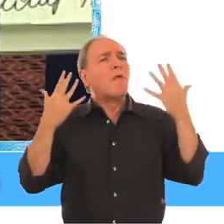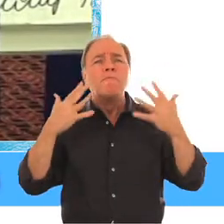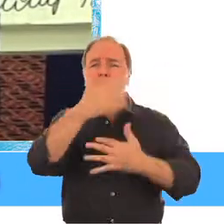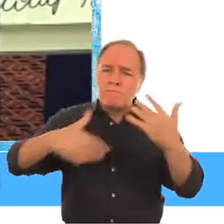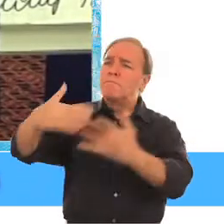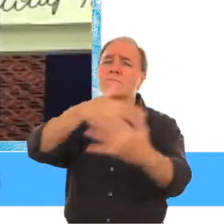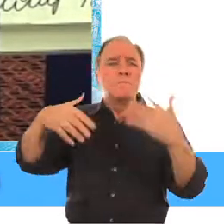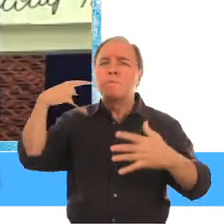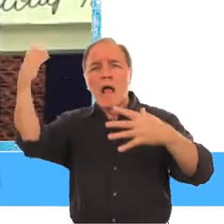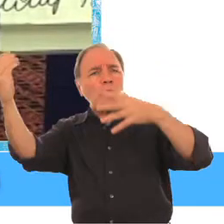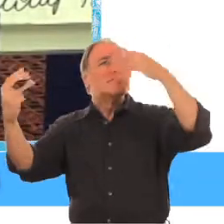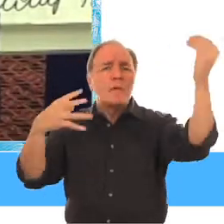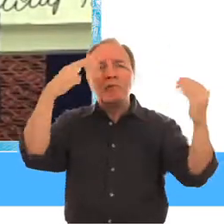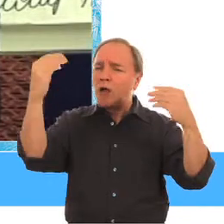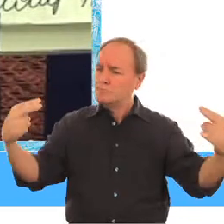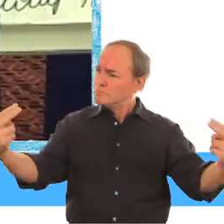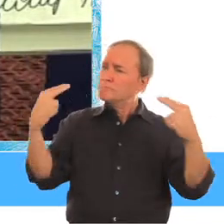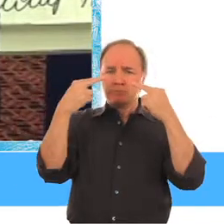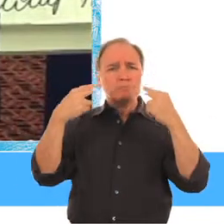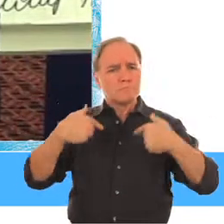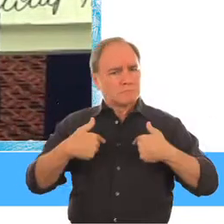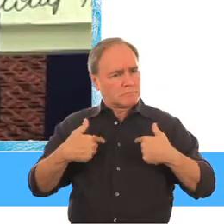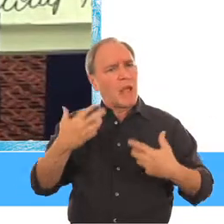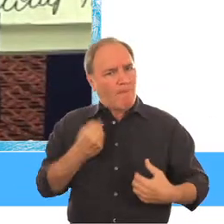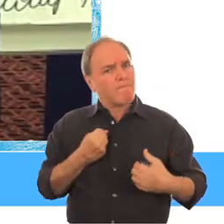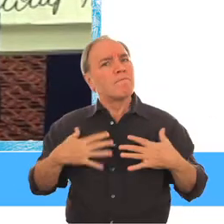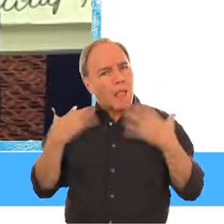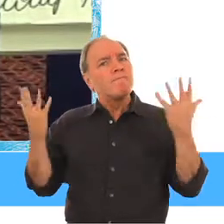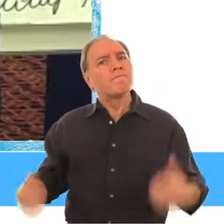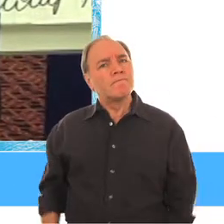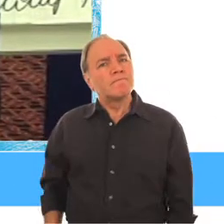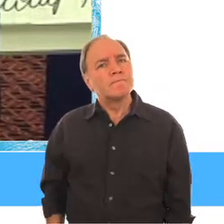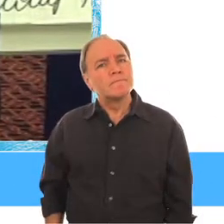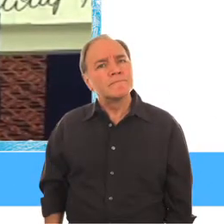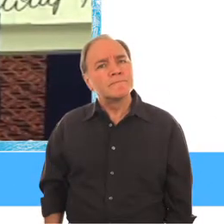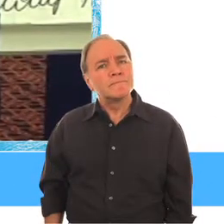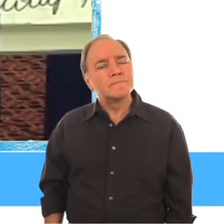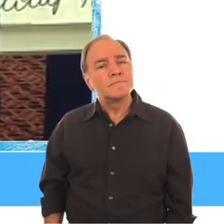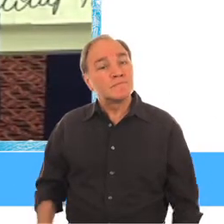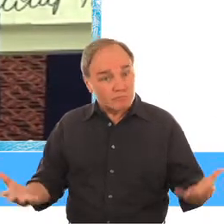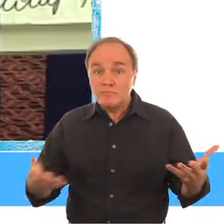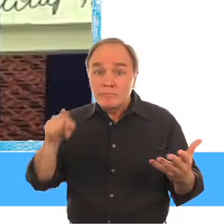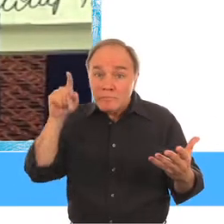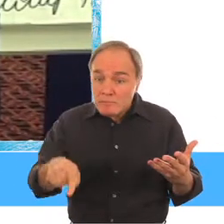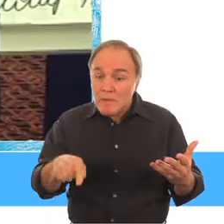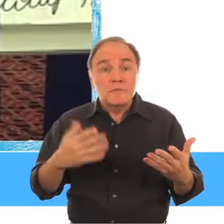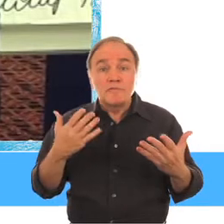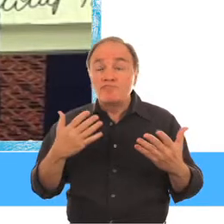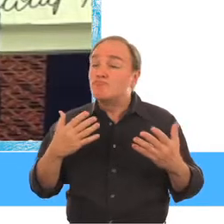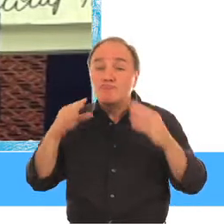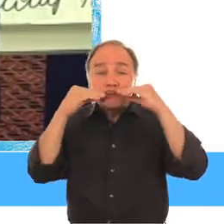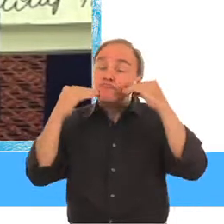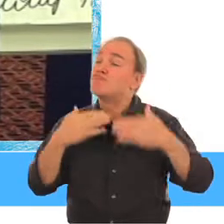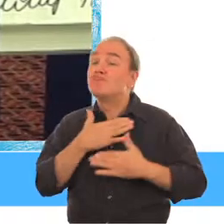Hay que salir, dejar que otras personas vean que existes. Hay que disfrutar de la vida sin sentirse limitado ni preocuparse por